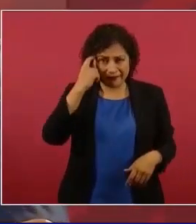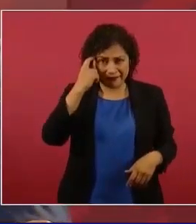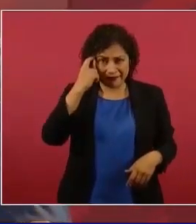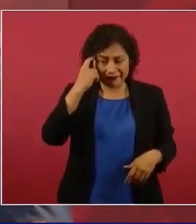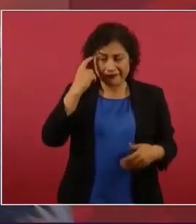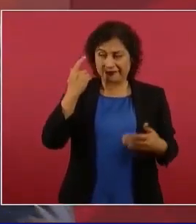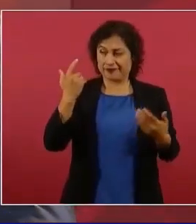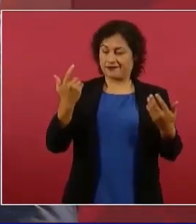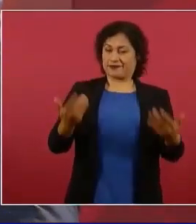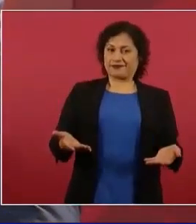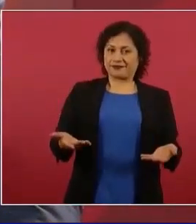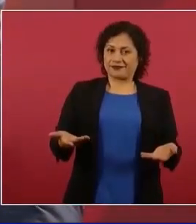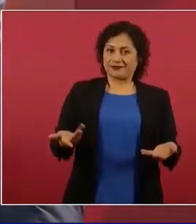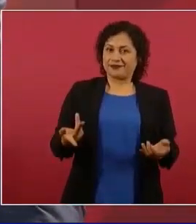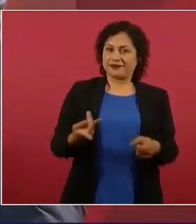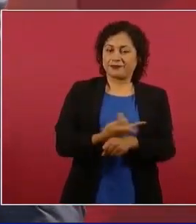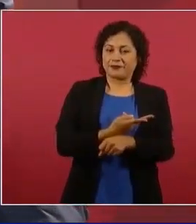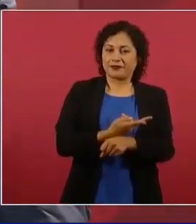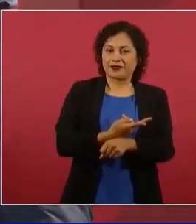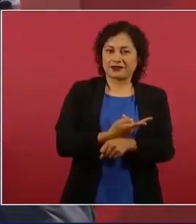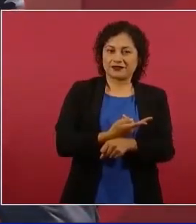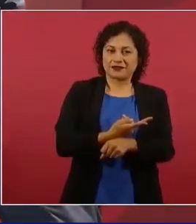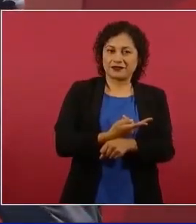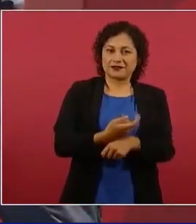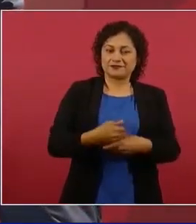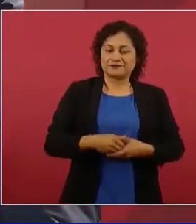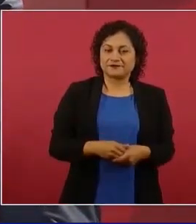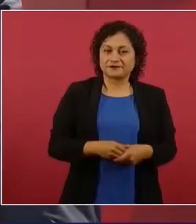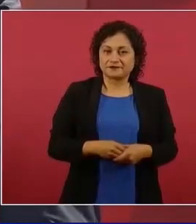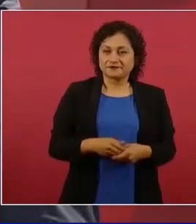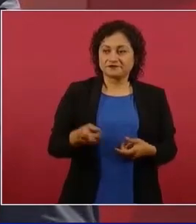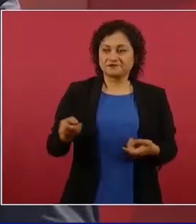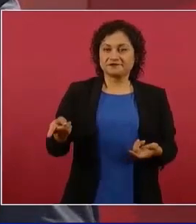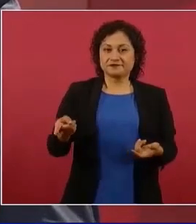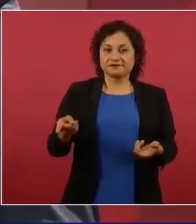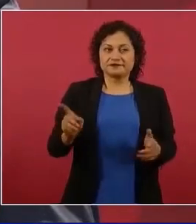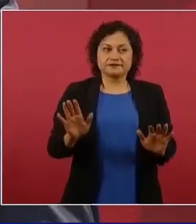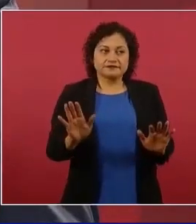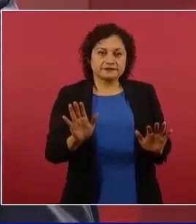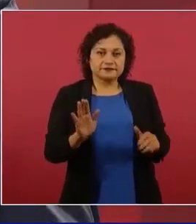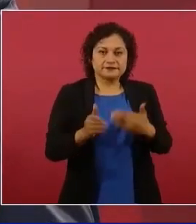capacidad para rectificar?,